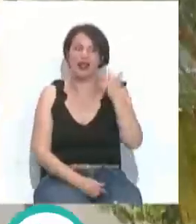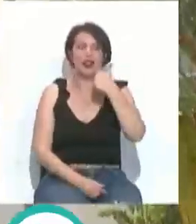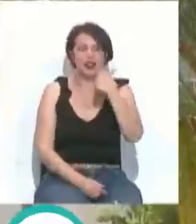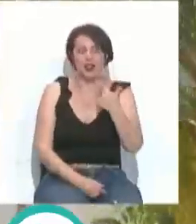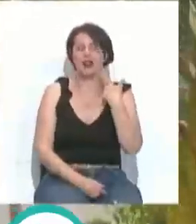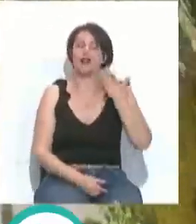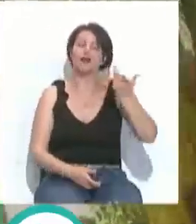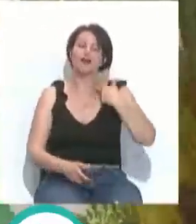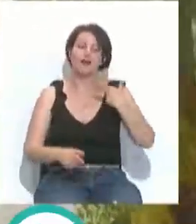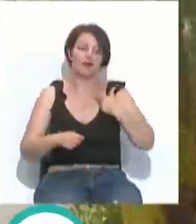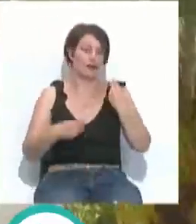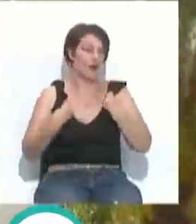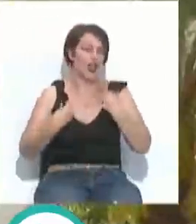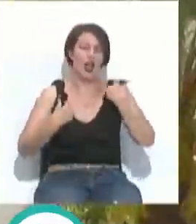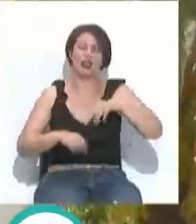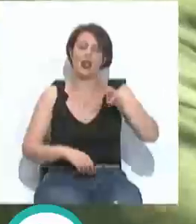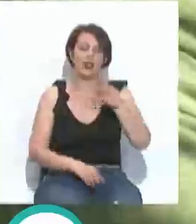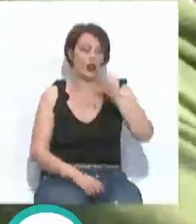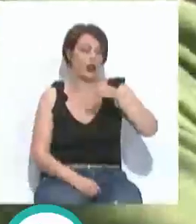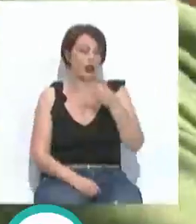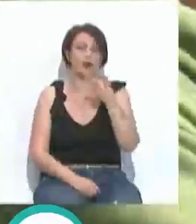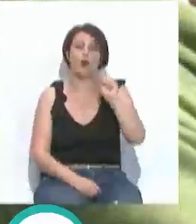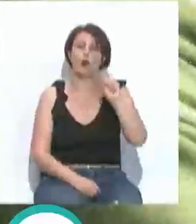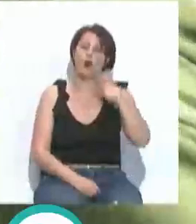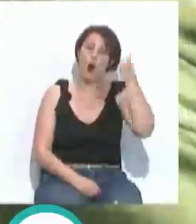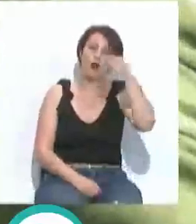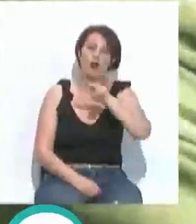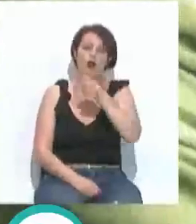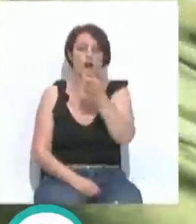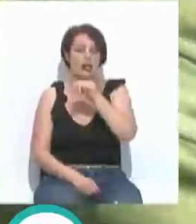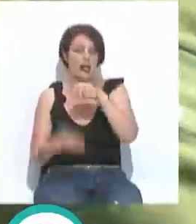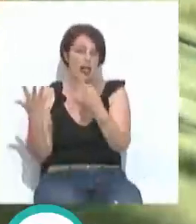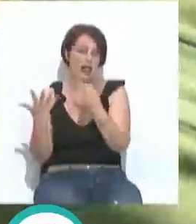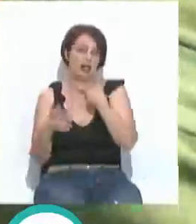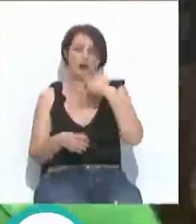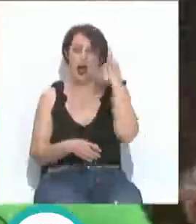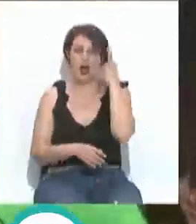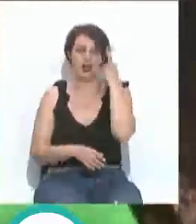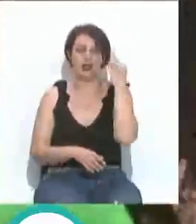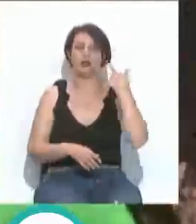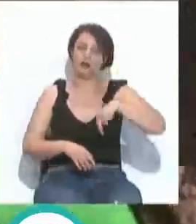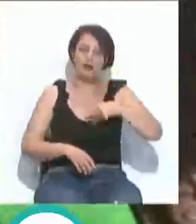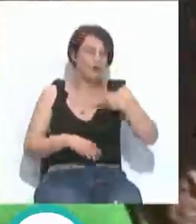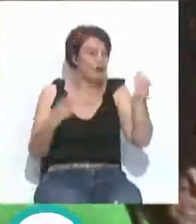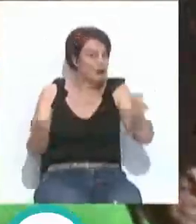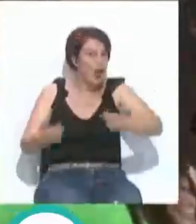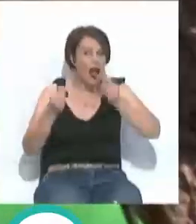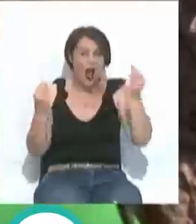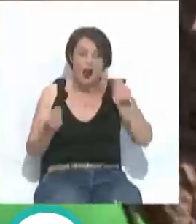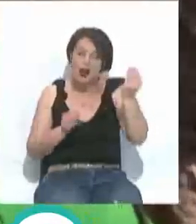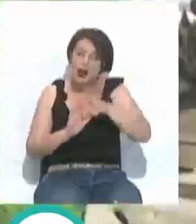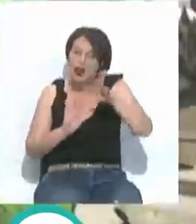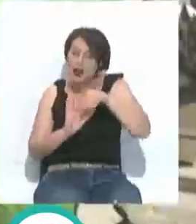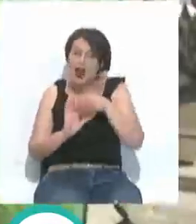supervivencia ha aumentado 3,3 puntos en el caso de los hombres y 2,6 en el de las mujeres. Una mejora que se ha